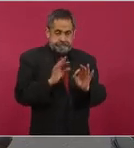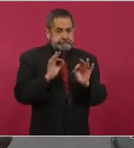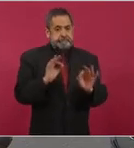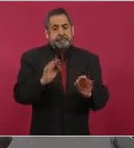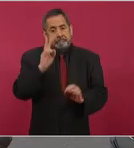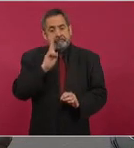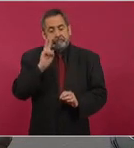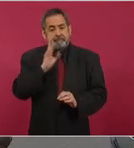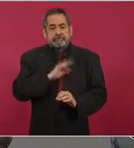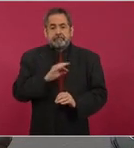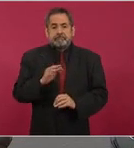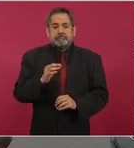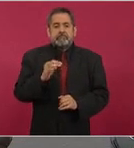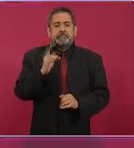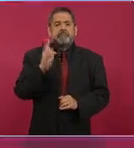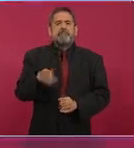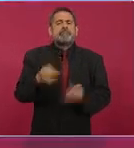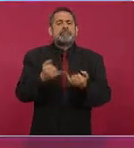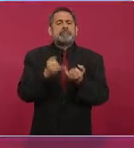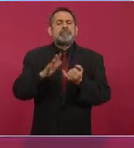Son como albercas.